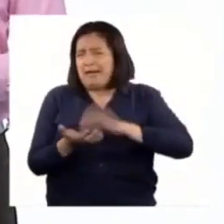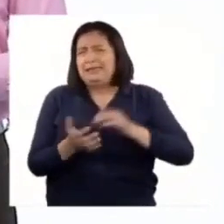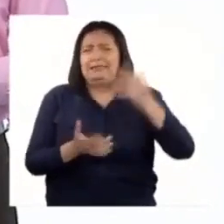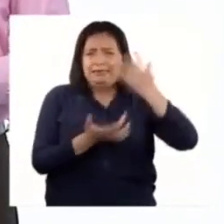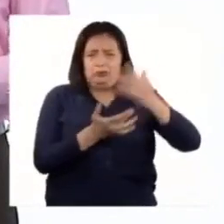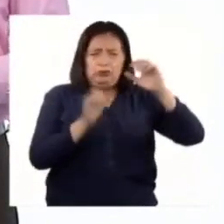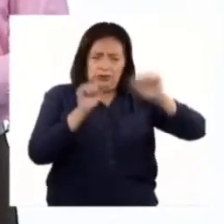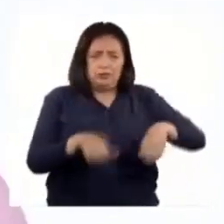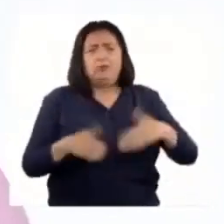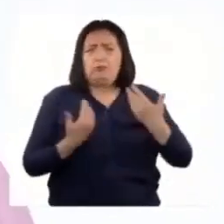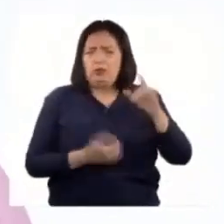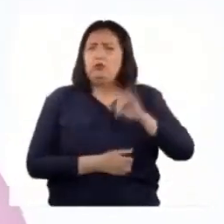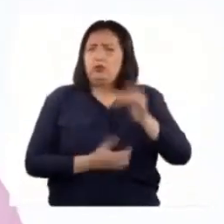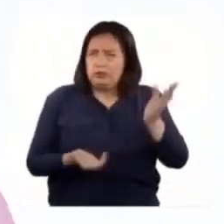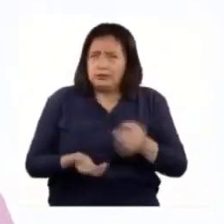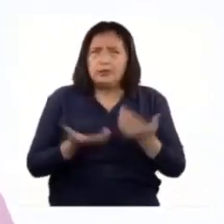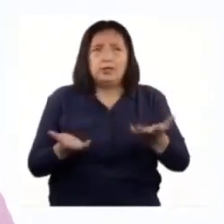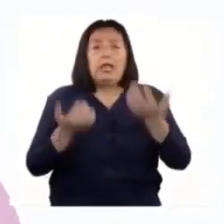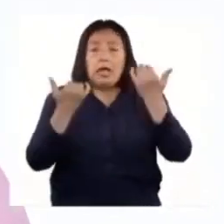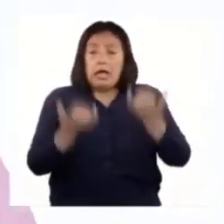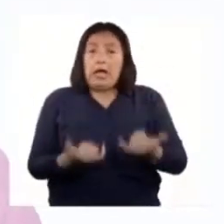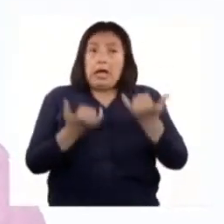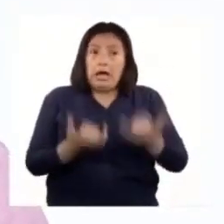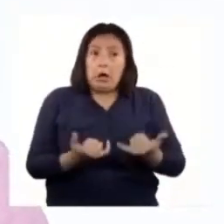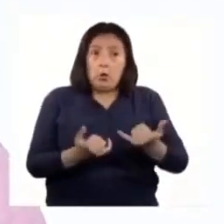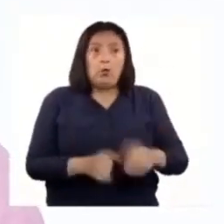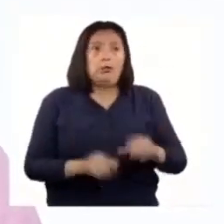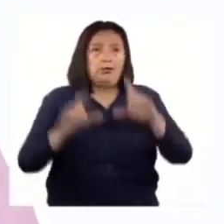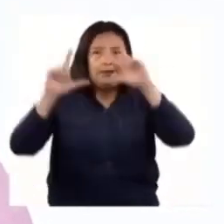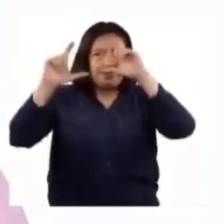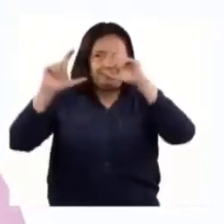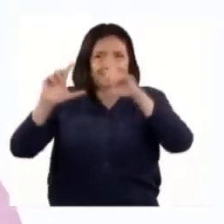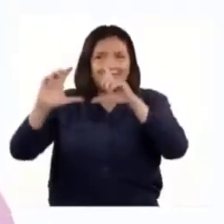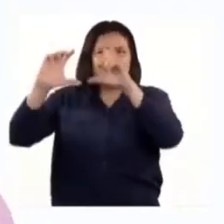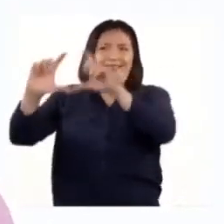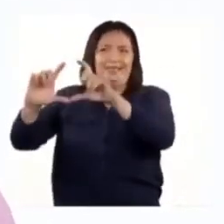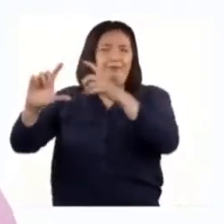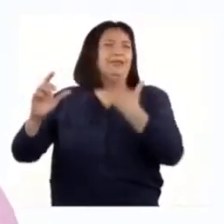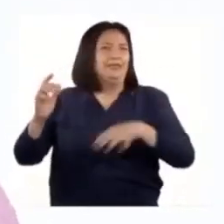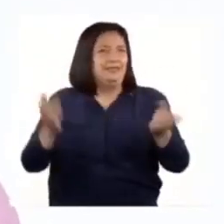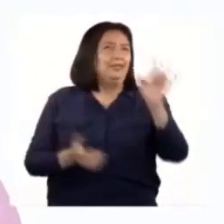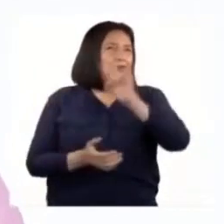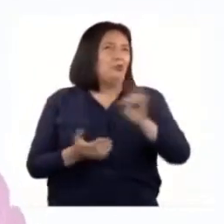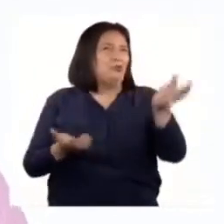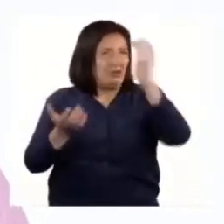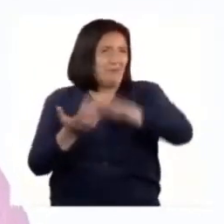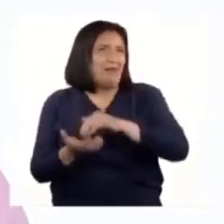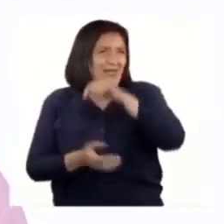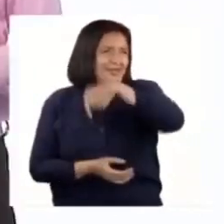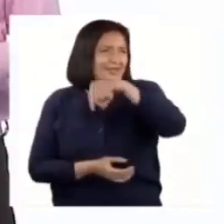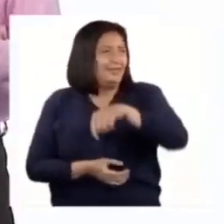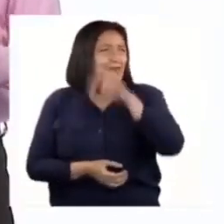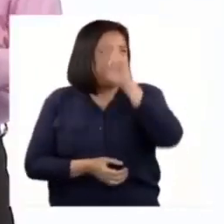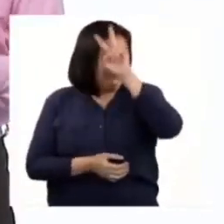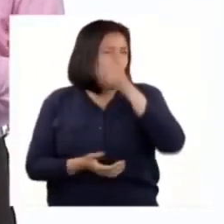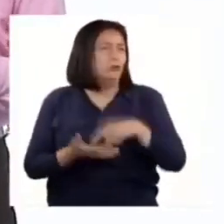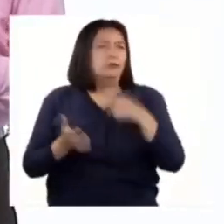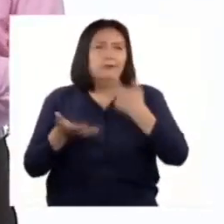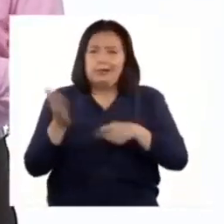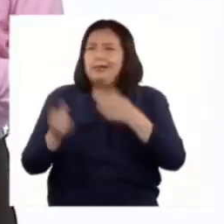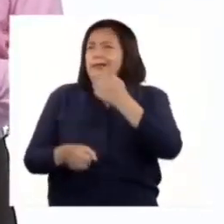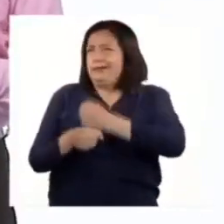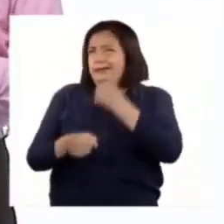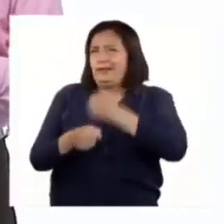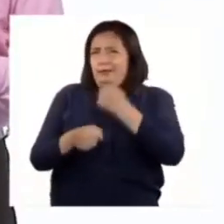tecnología disponible. B. Actualmente, las cámaras trampa son las más utilizadas en nuestro país para las